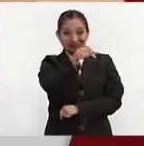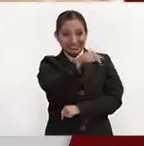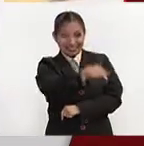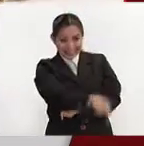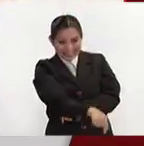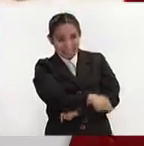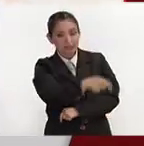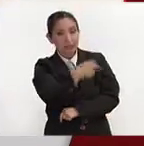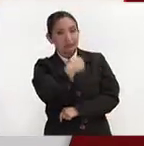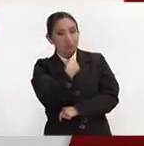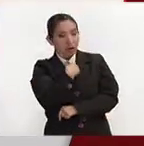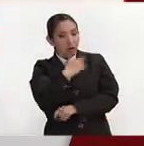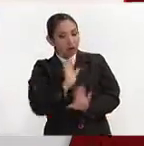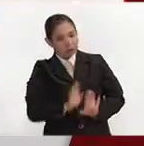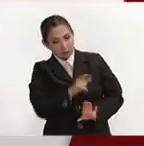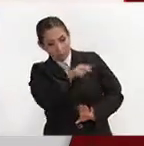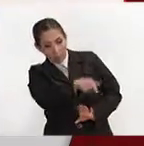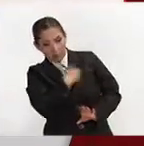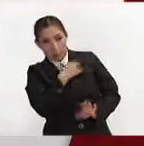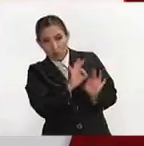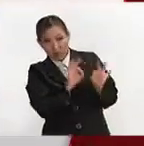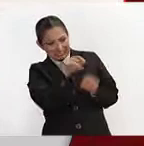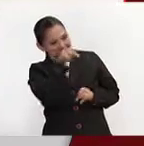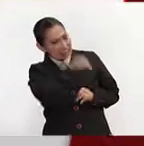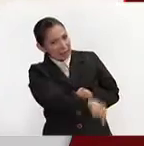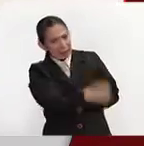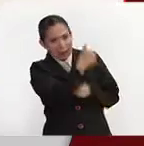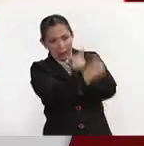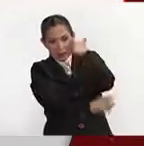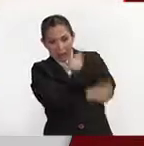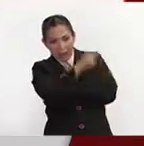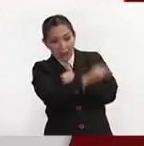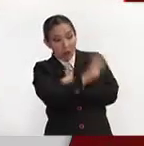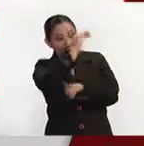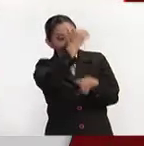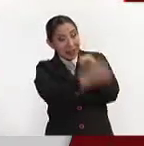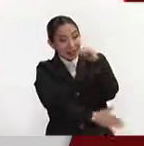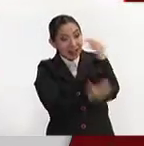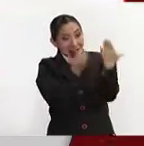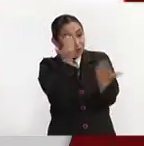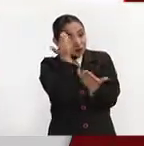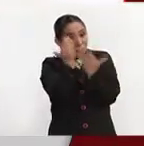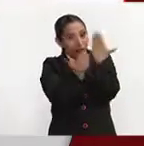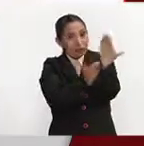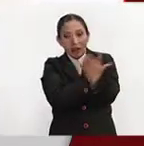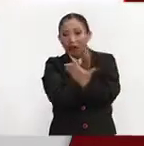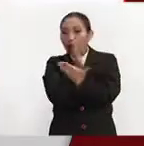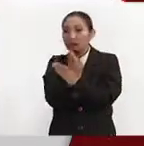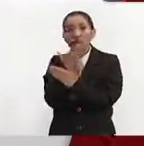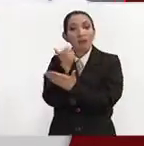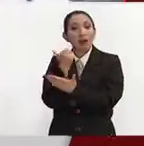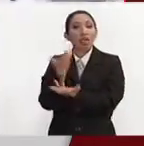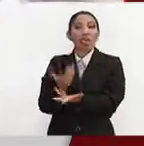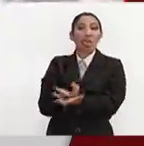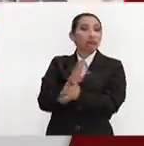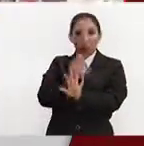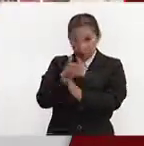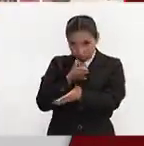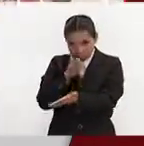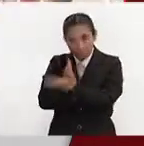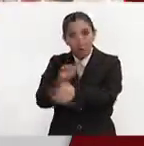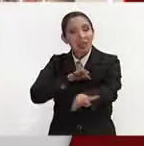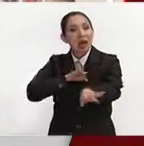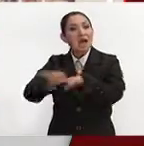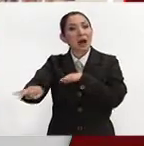insisto, de carácter estratégico, nuestros egresados prácticamente no tienen desempleo. Podemos